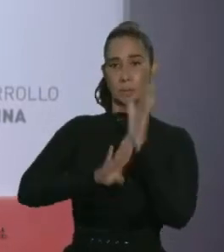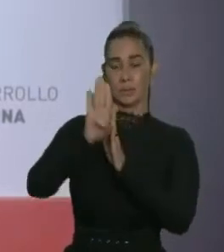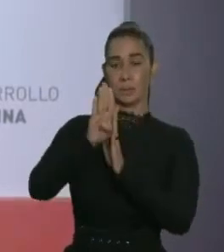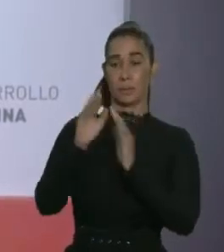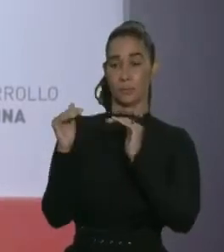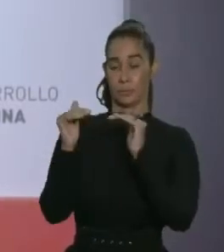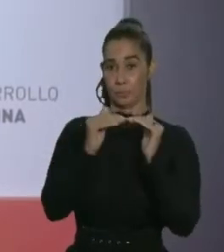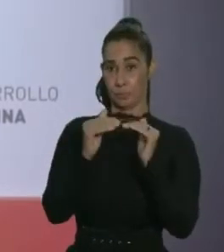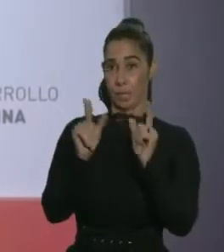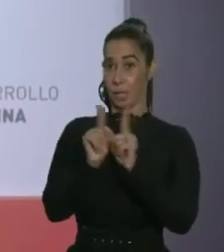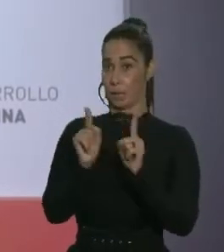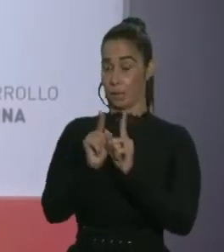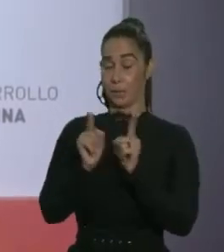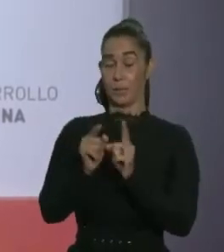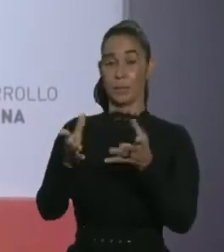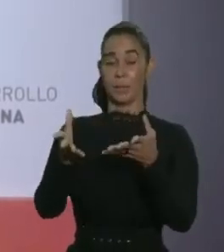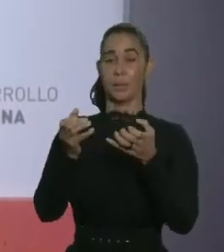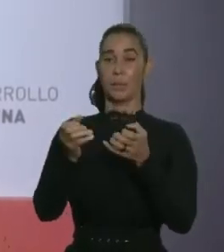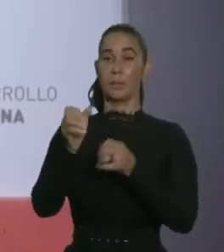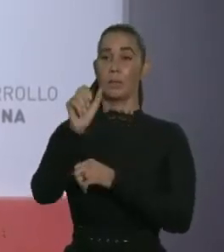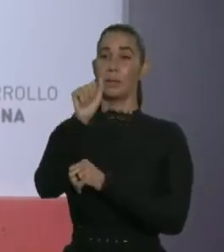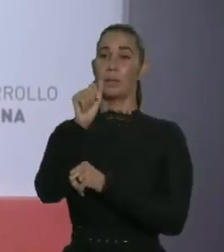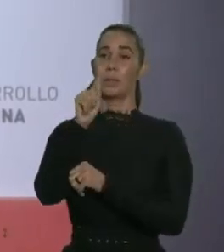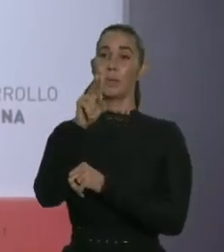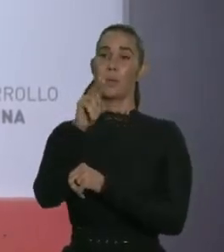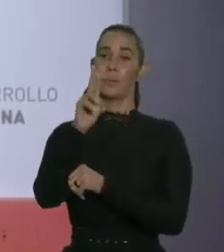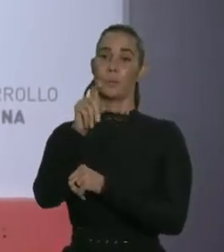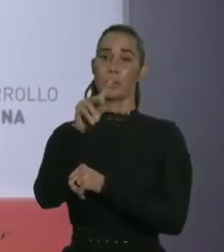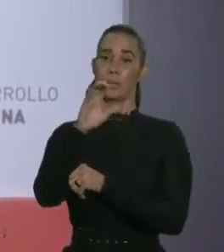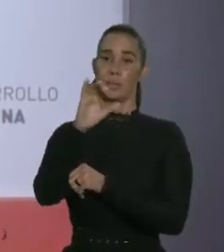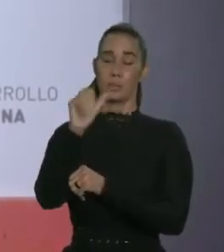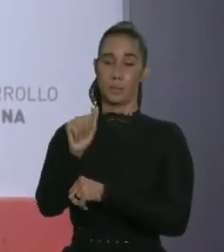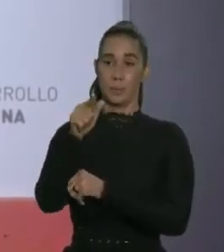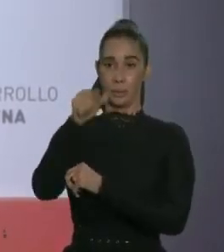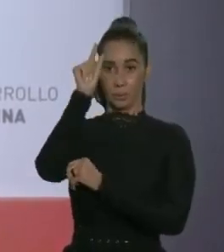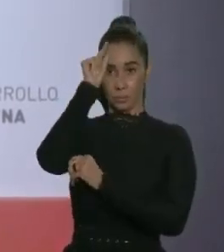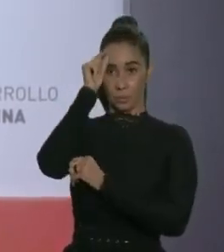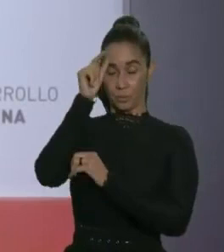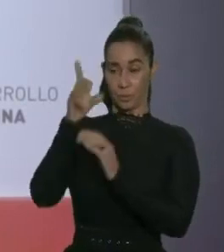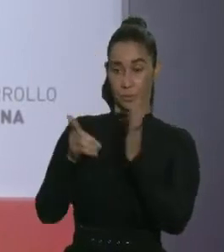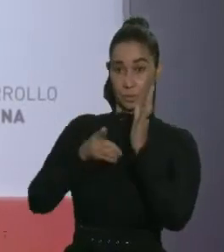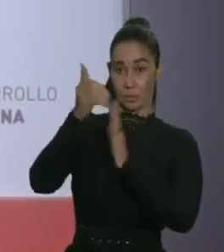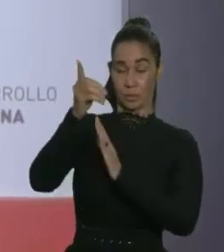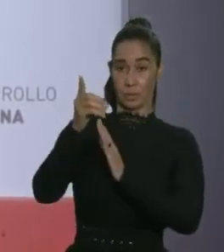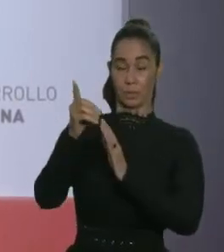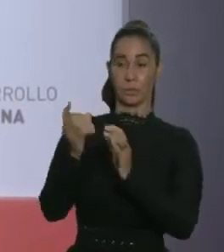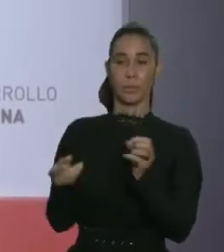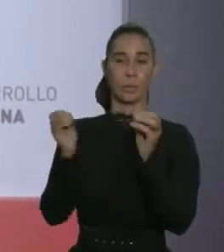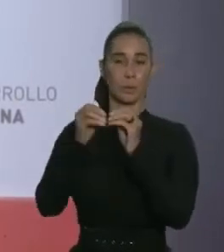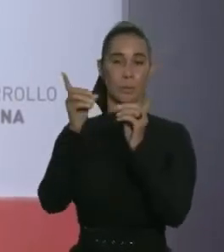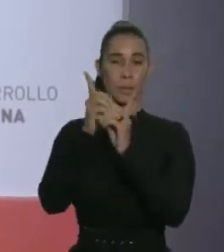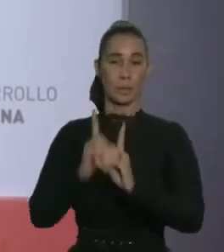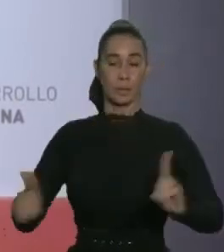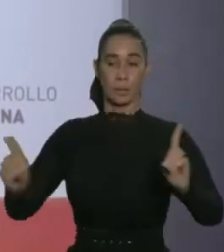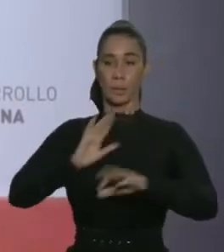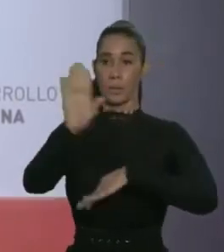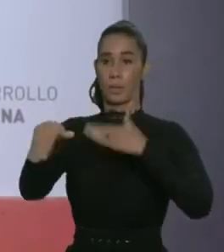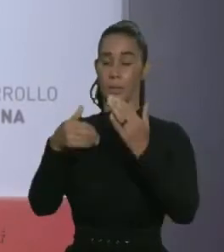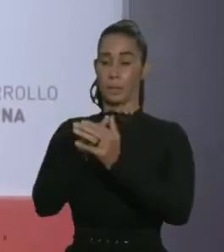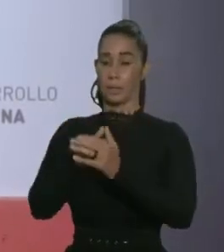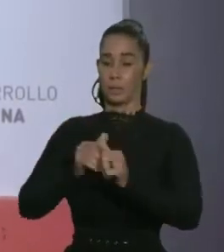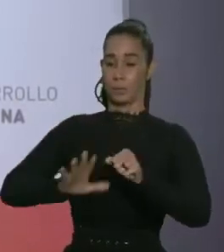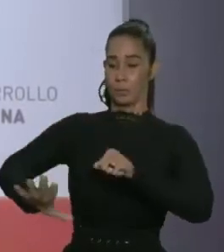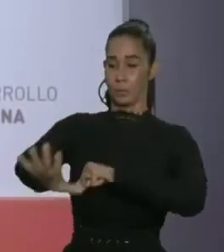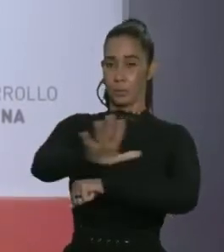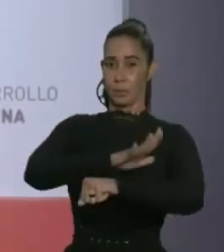a la vez que propongamos por el robustecimiento del Estado de Derecho y la democracia en todo el hemisferio